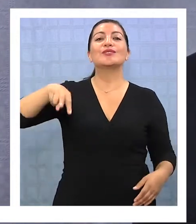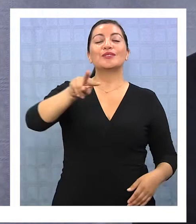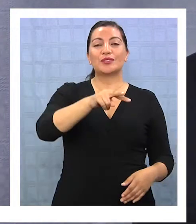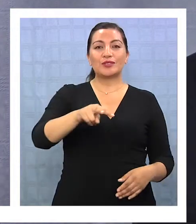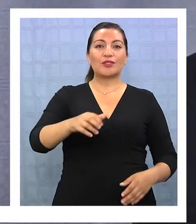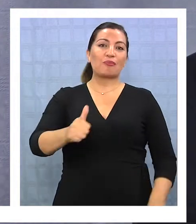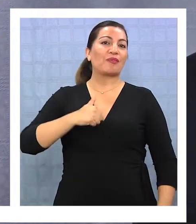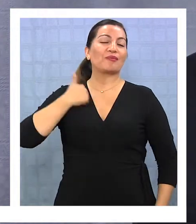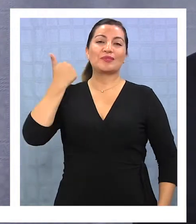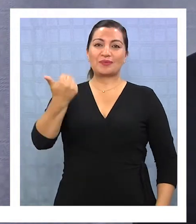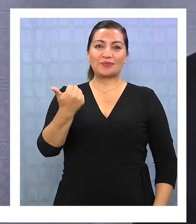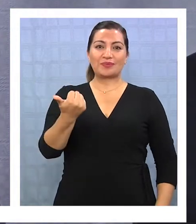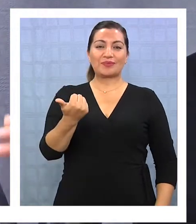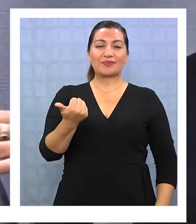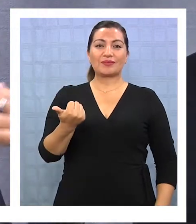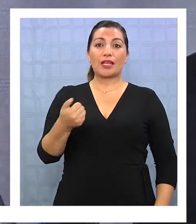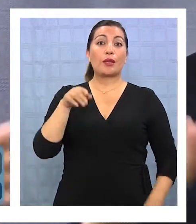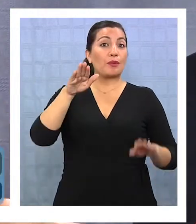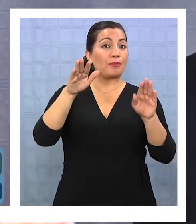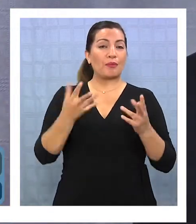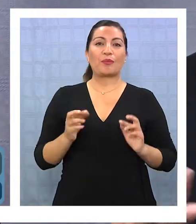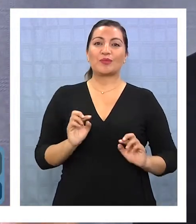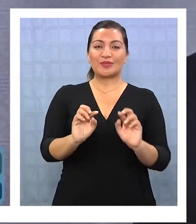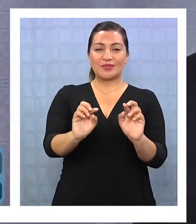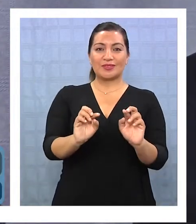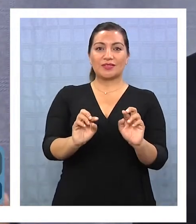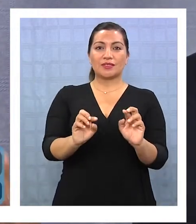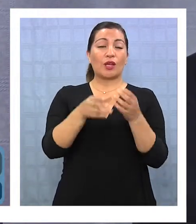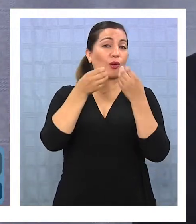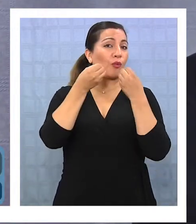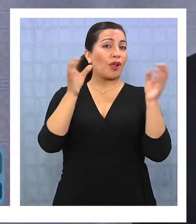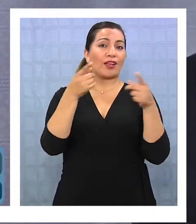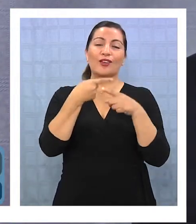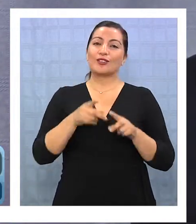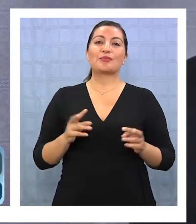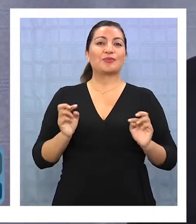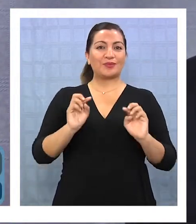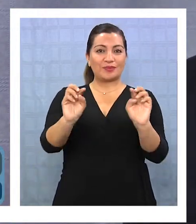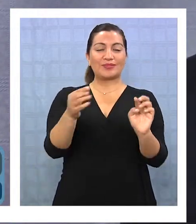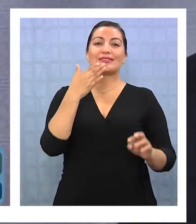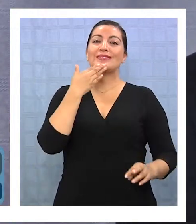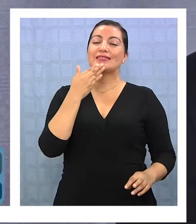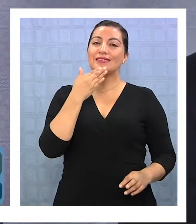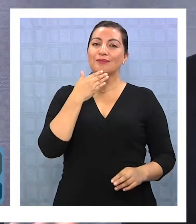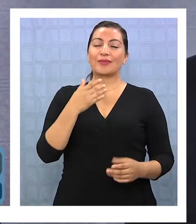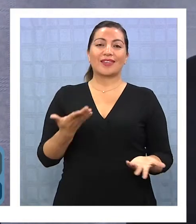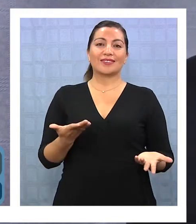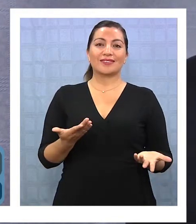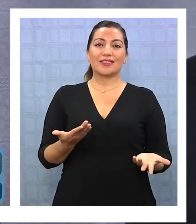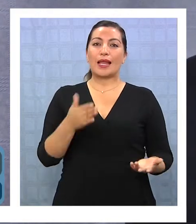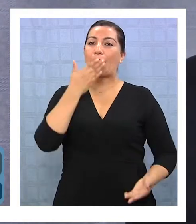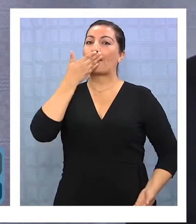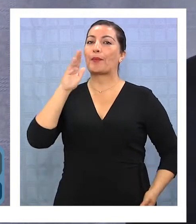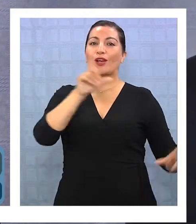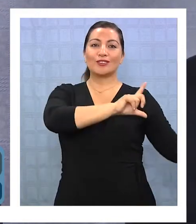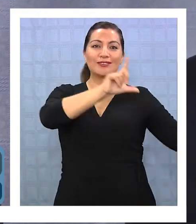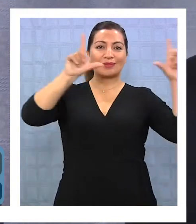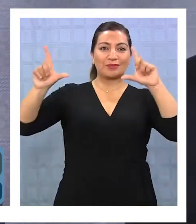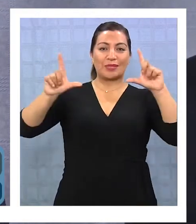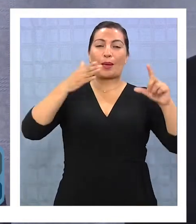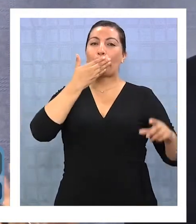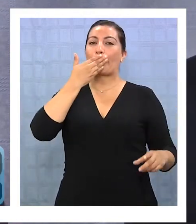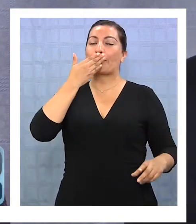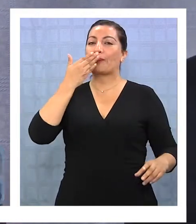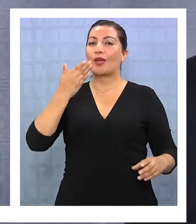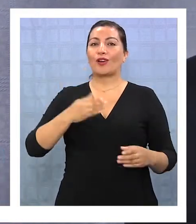vamos a estar ahí dispuestos a, como en esta ocasión, en cualquier otra oportunidad también, tratar de llevarles toda la mejor imagen